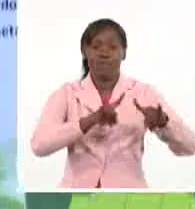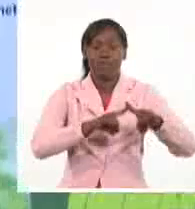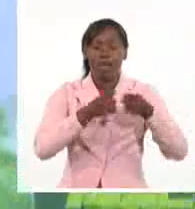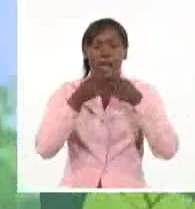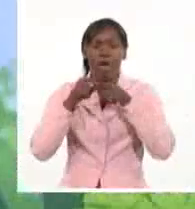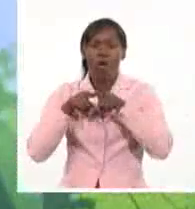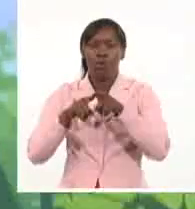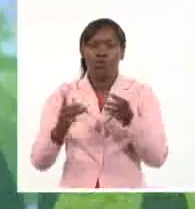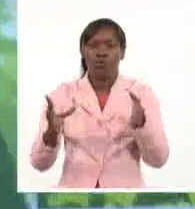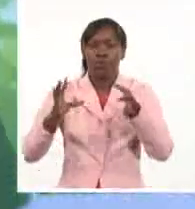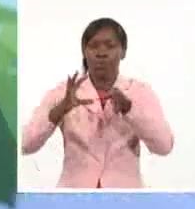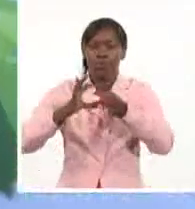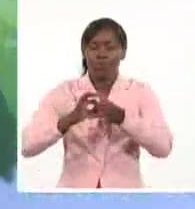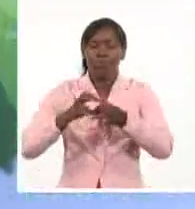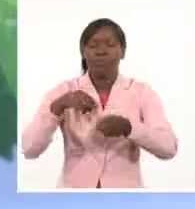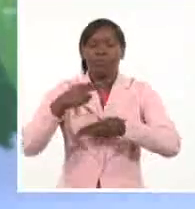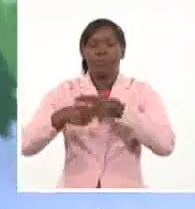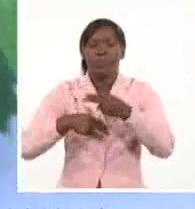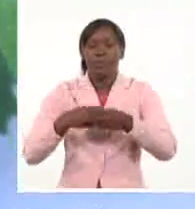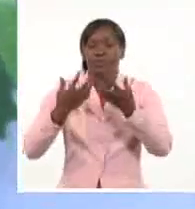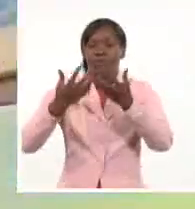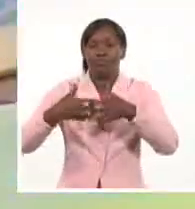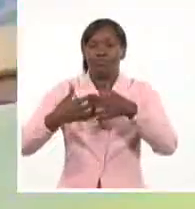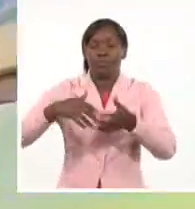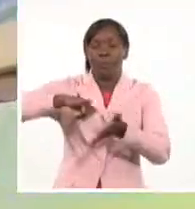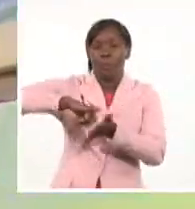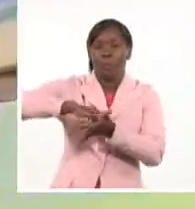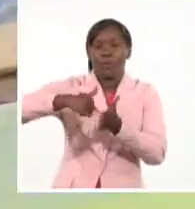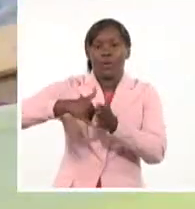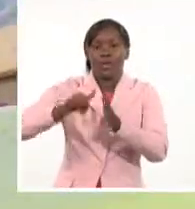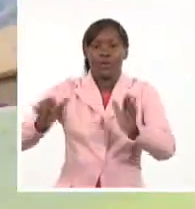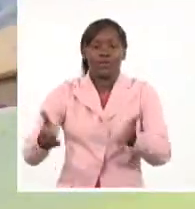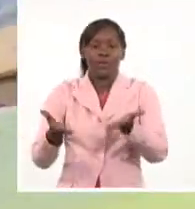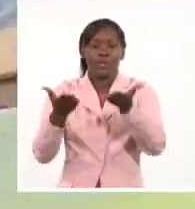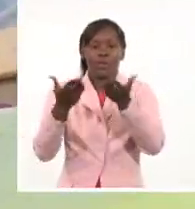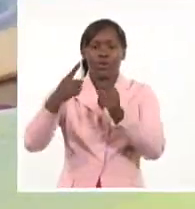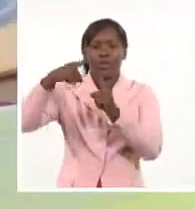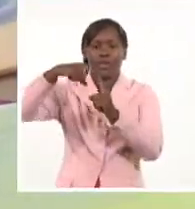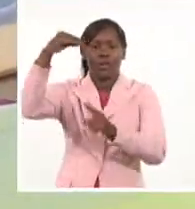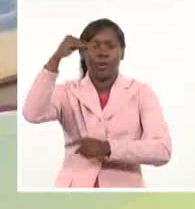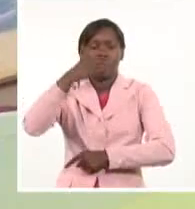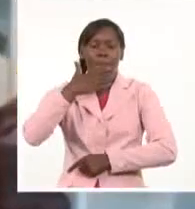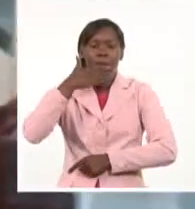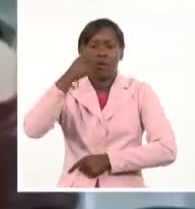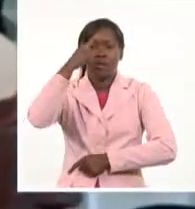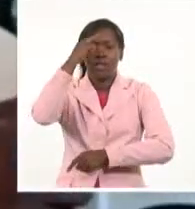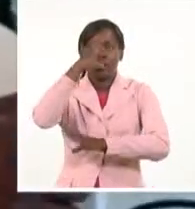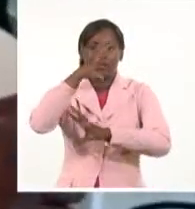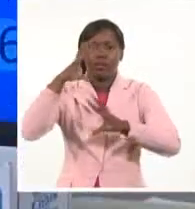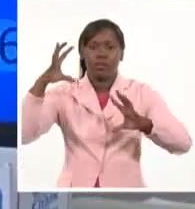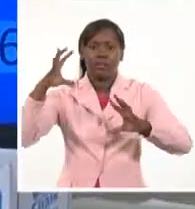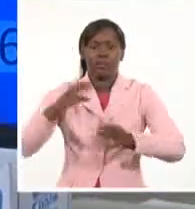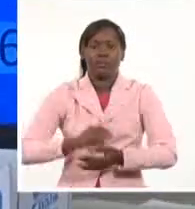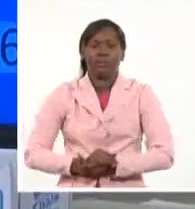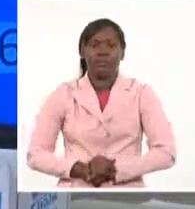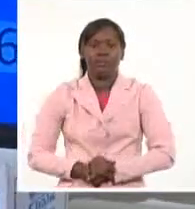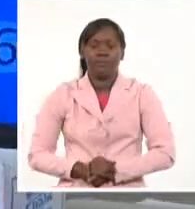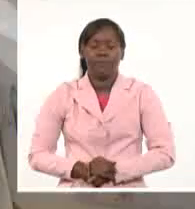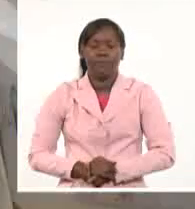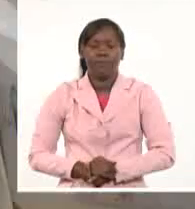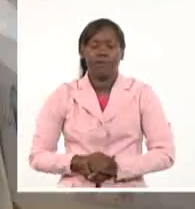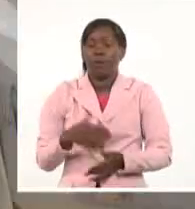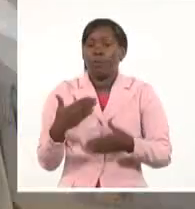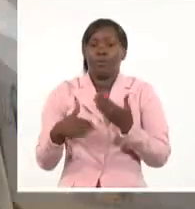Marta Abreu de las Villas, las dos incubadoras de proyectos y otras instituciones científicas de la provincia. Desde el punto de vista económico,